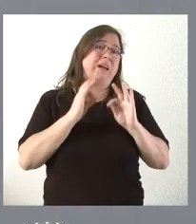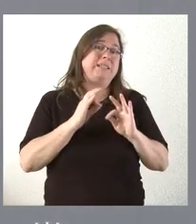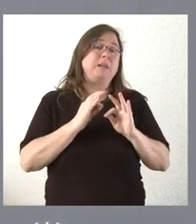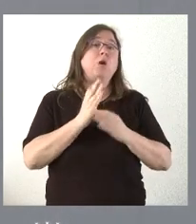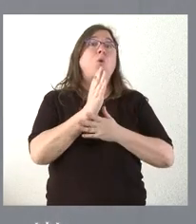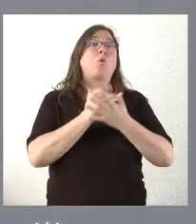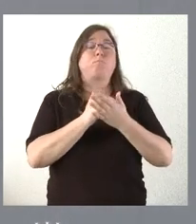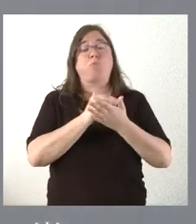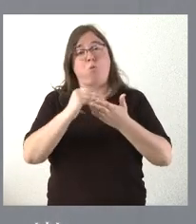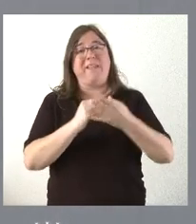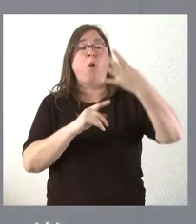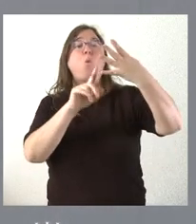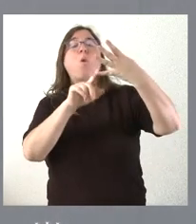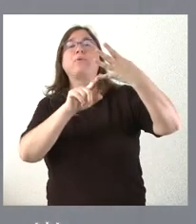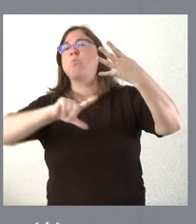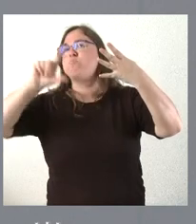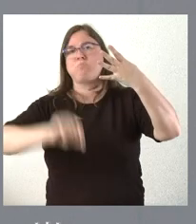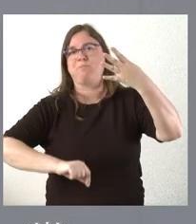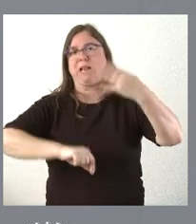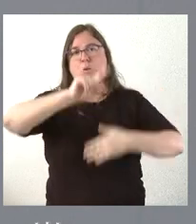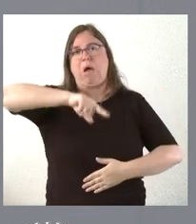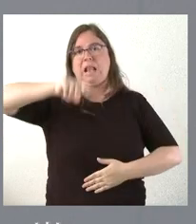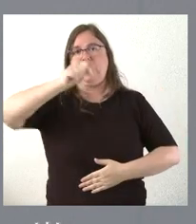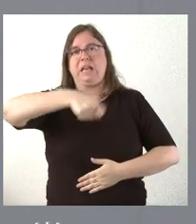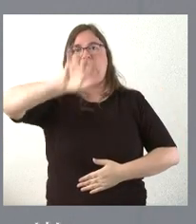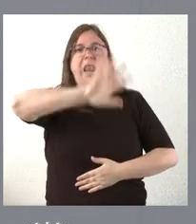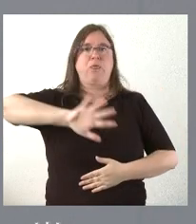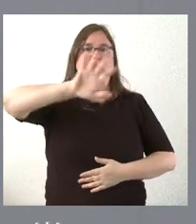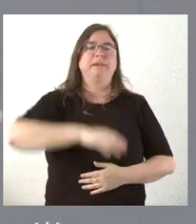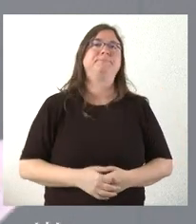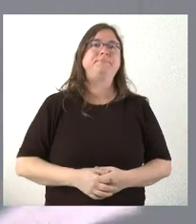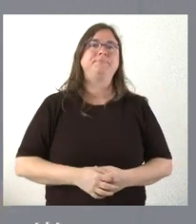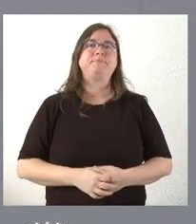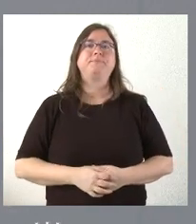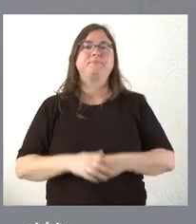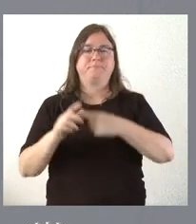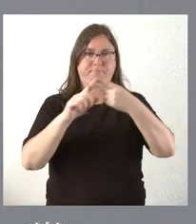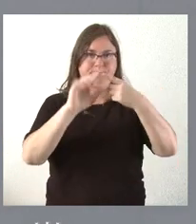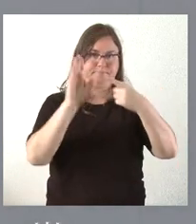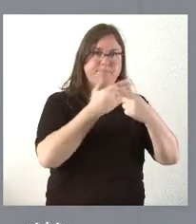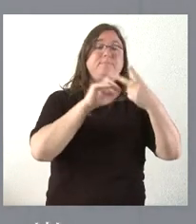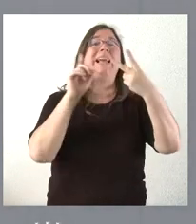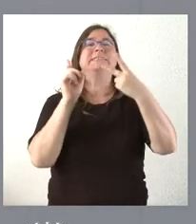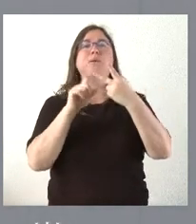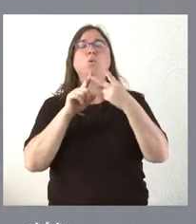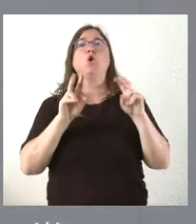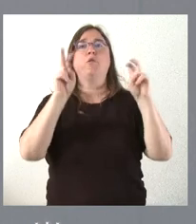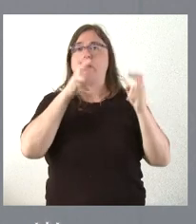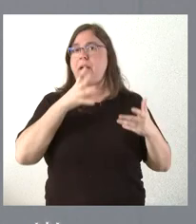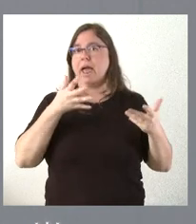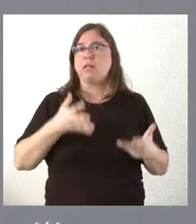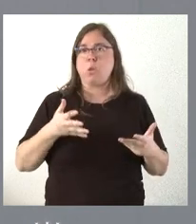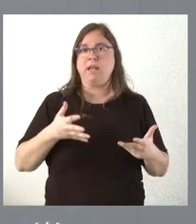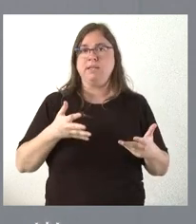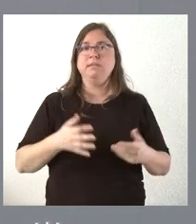con el menor coste en alquiler de vivienda dentro del contexto nacional. Una segunda cuestión, que también es de actualidad